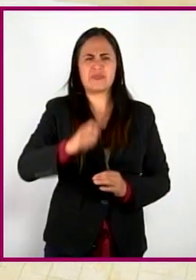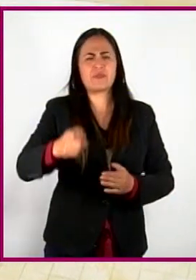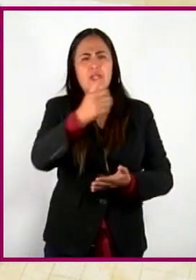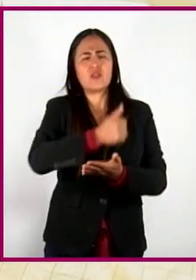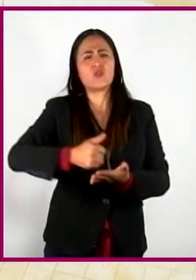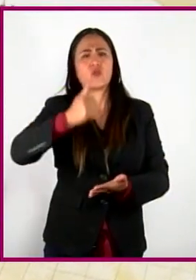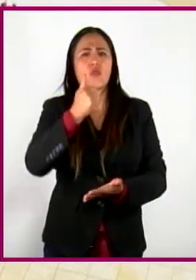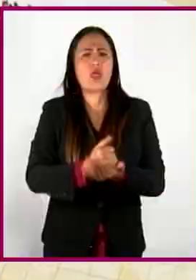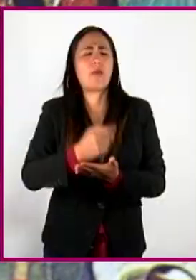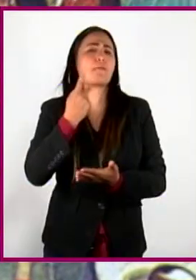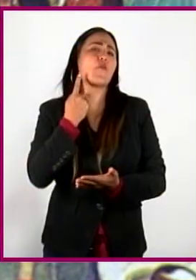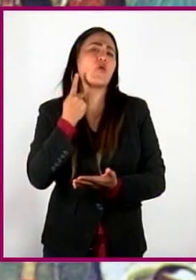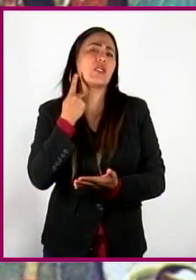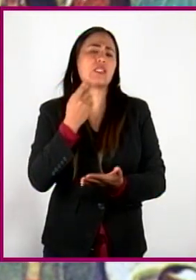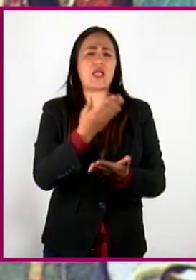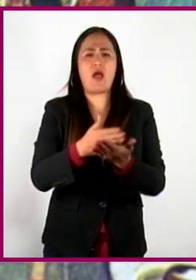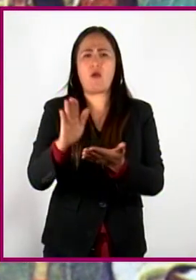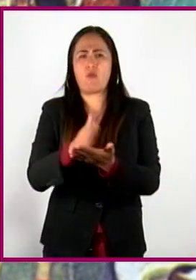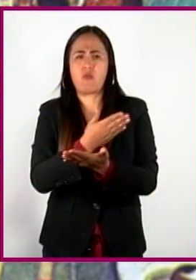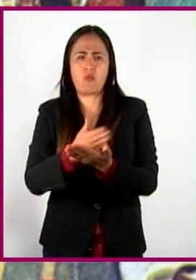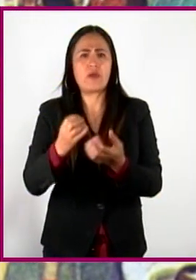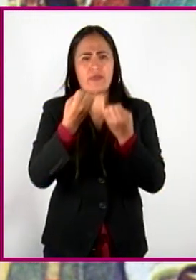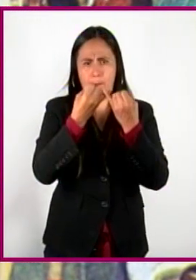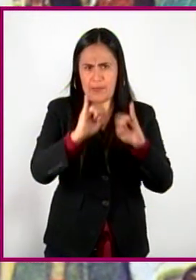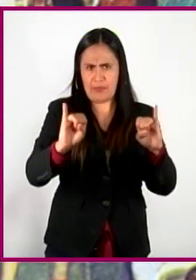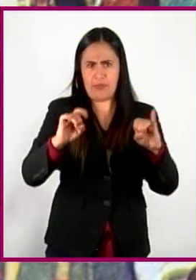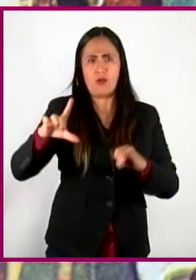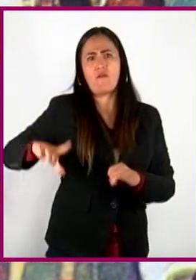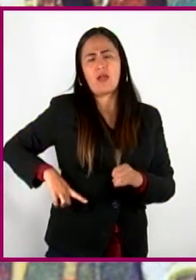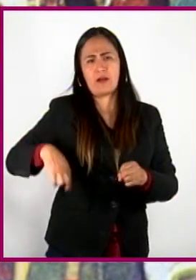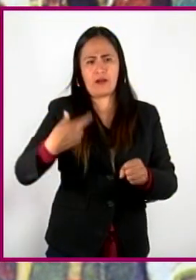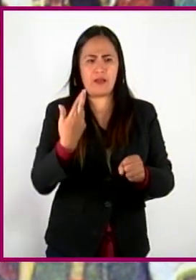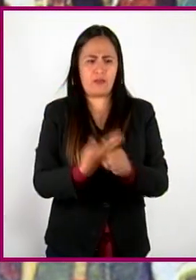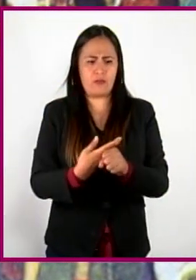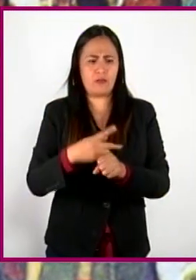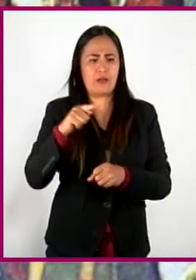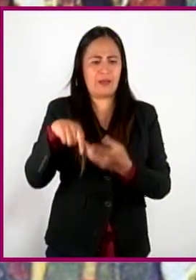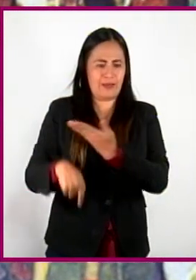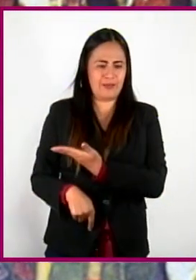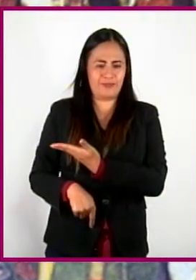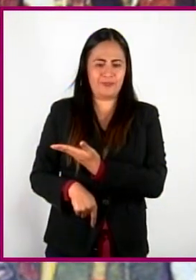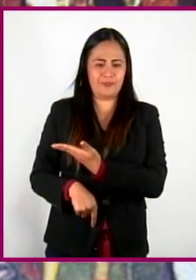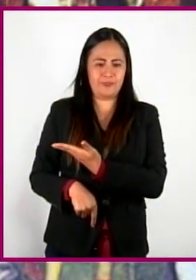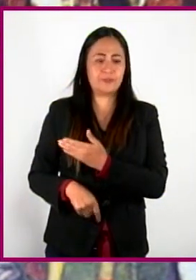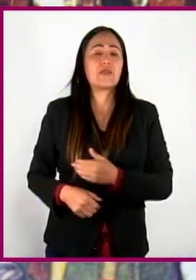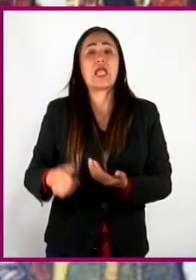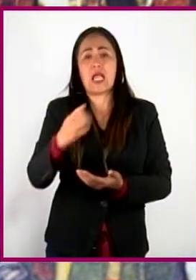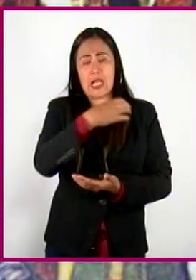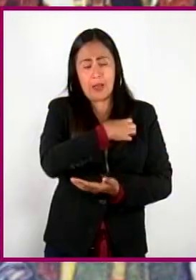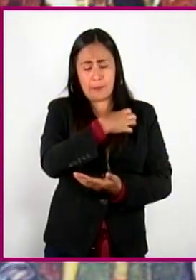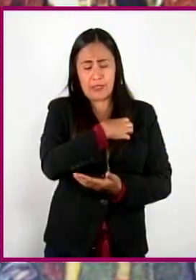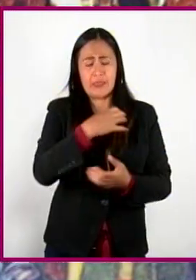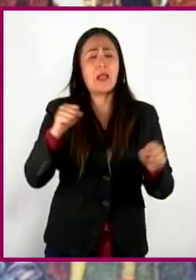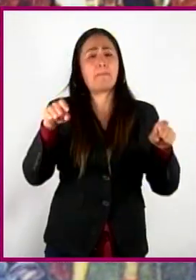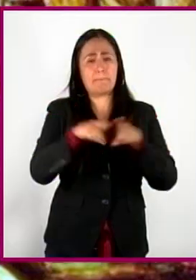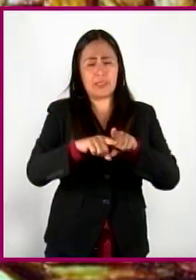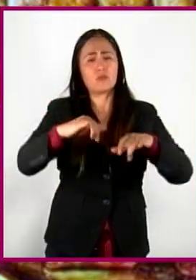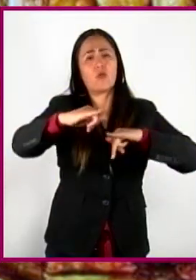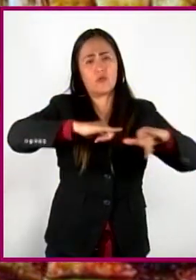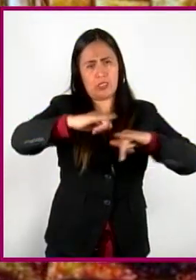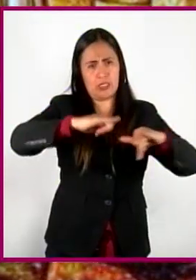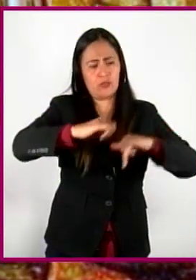políticas independientes con su propio gobernante llamado Tlatoani, su capital y su propio territorio.